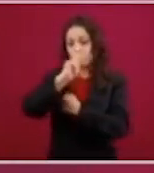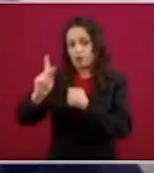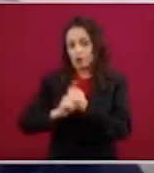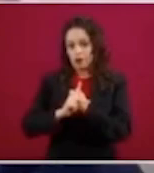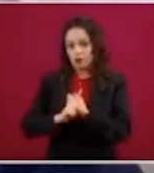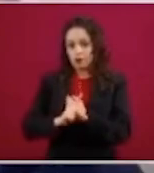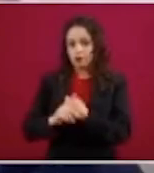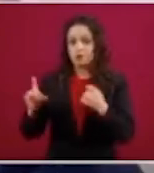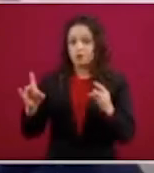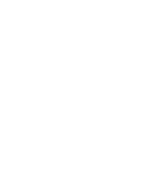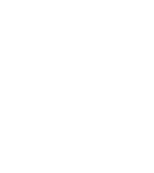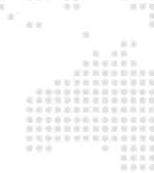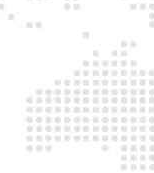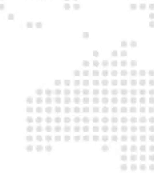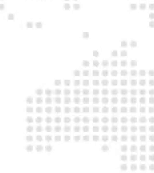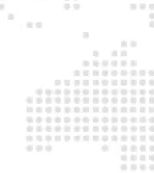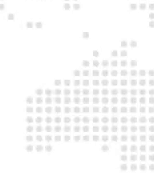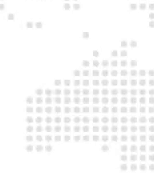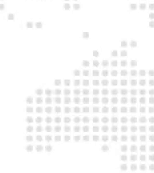facilitamos, si no, pues no lo hacemos.